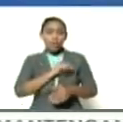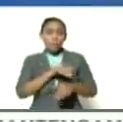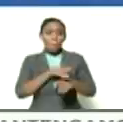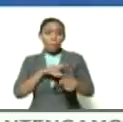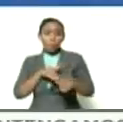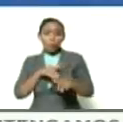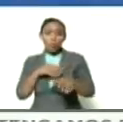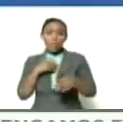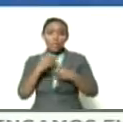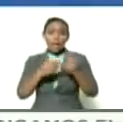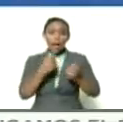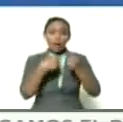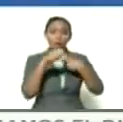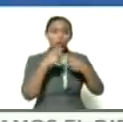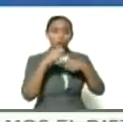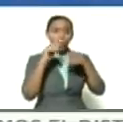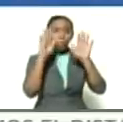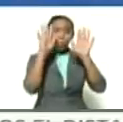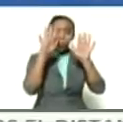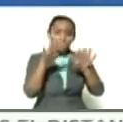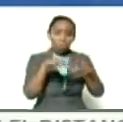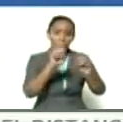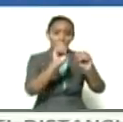plantearan negociar la rendición